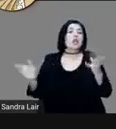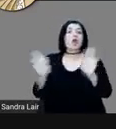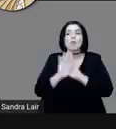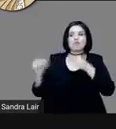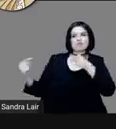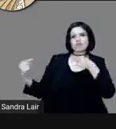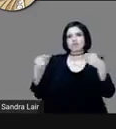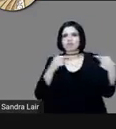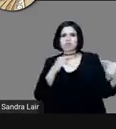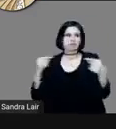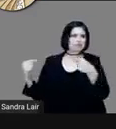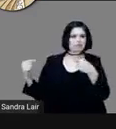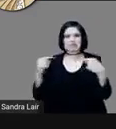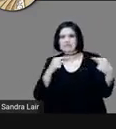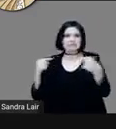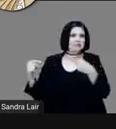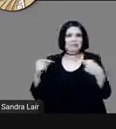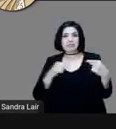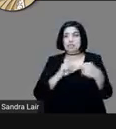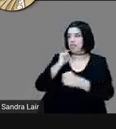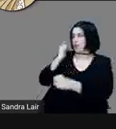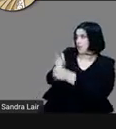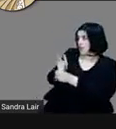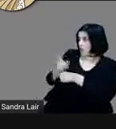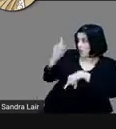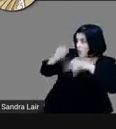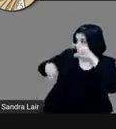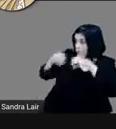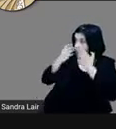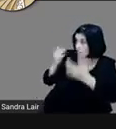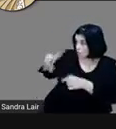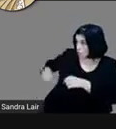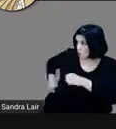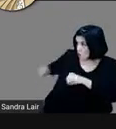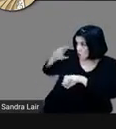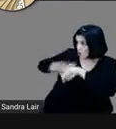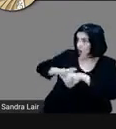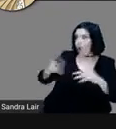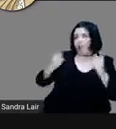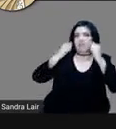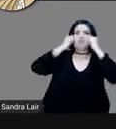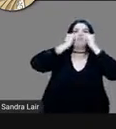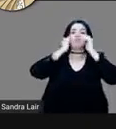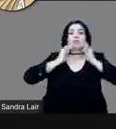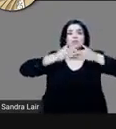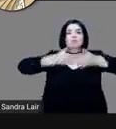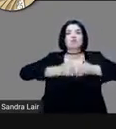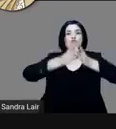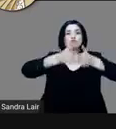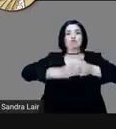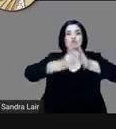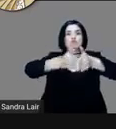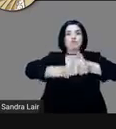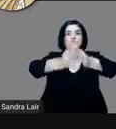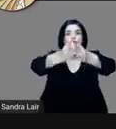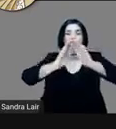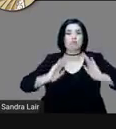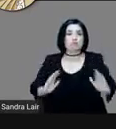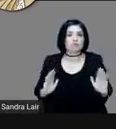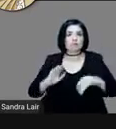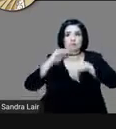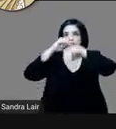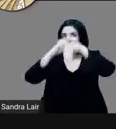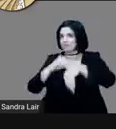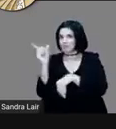Cortés. Cortés se da cuenta y ahora sí que se hace a la mar, ¿verdad?, desobedeciendo a Diego